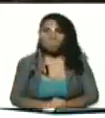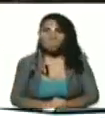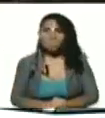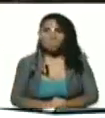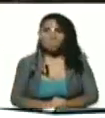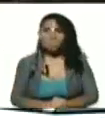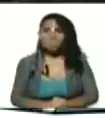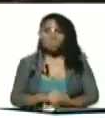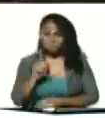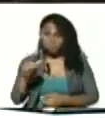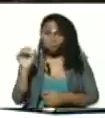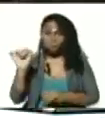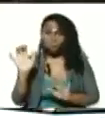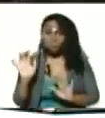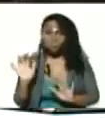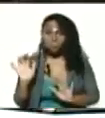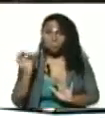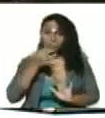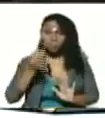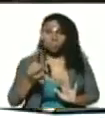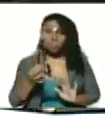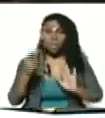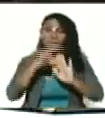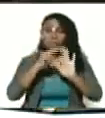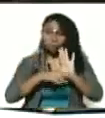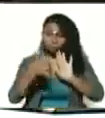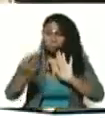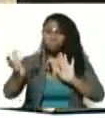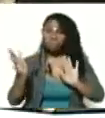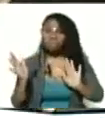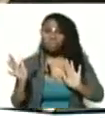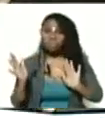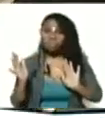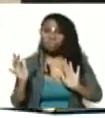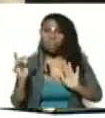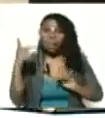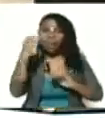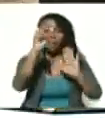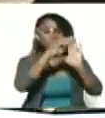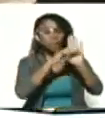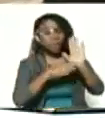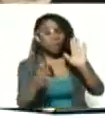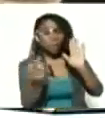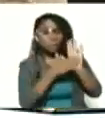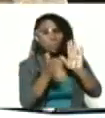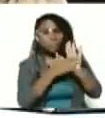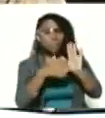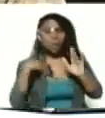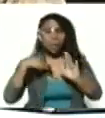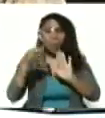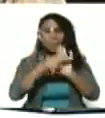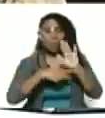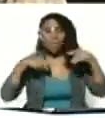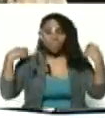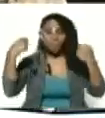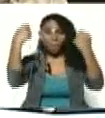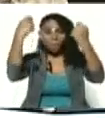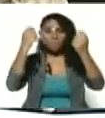es así verdad es la norma verdad está en las normas estatutarias está en las normas de campaña